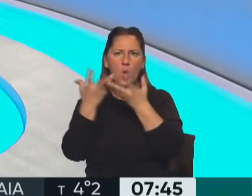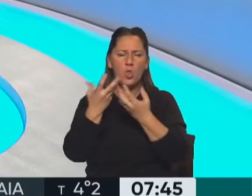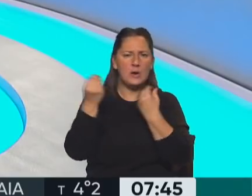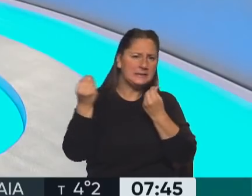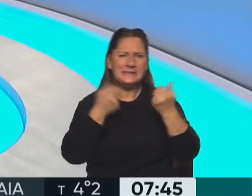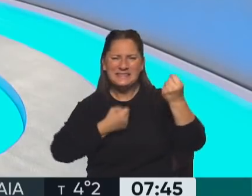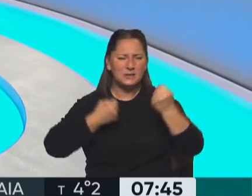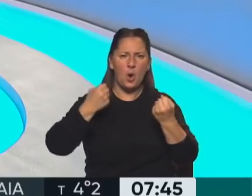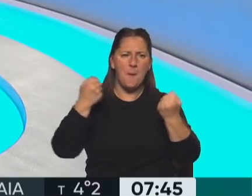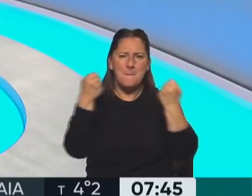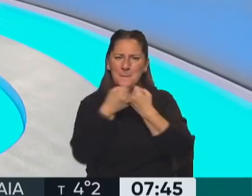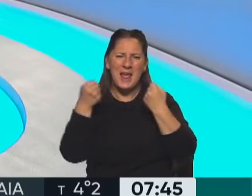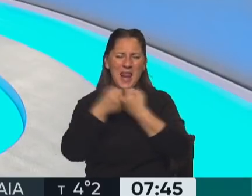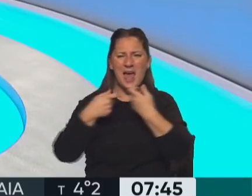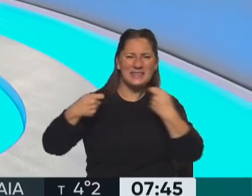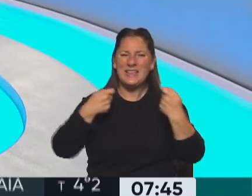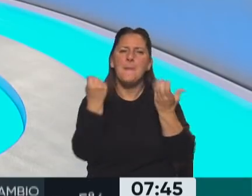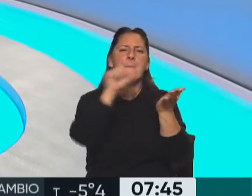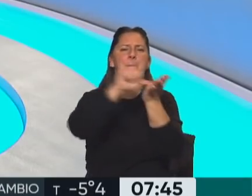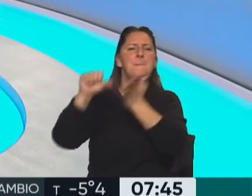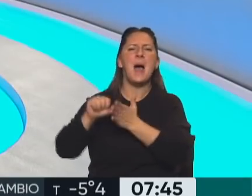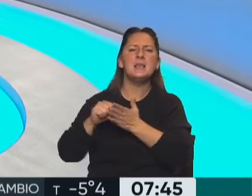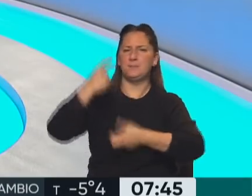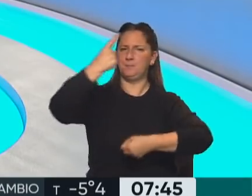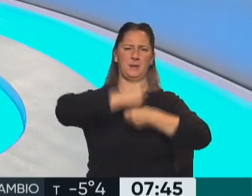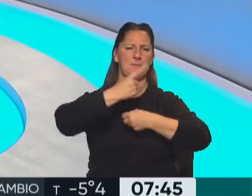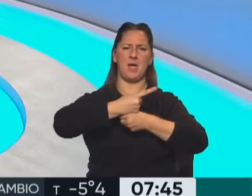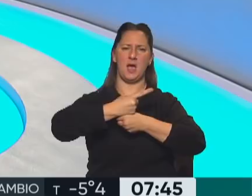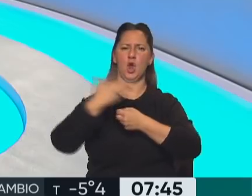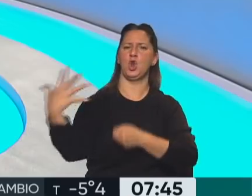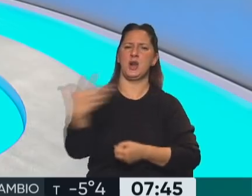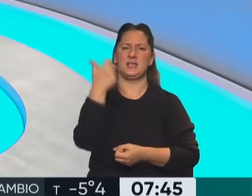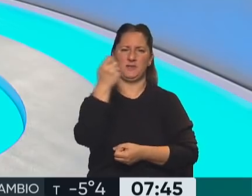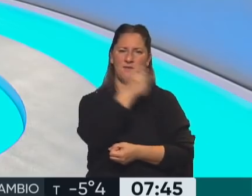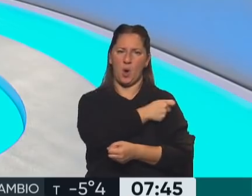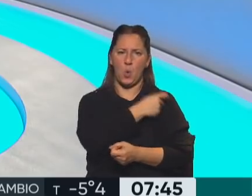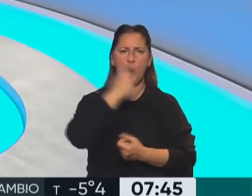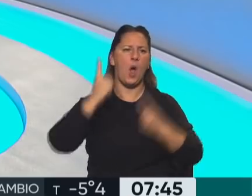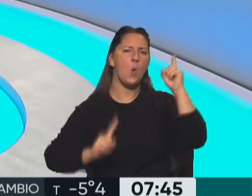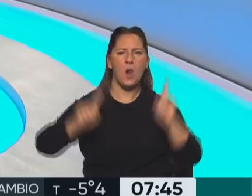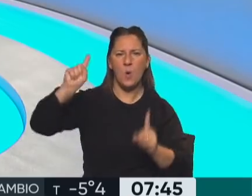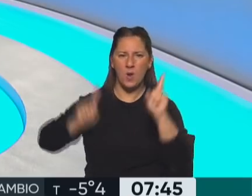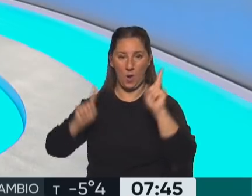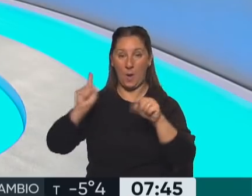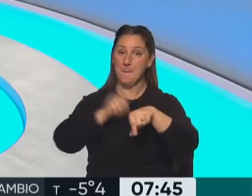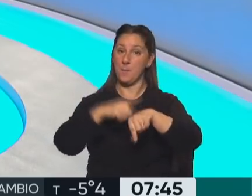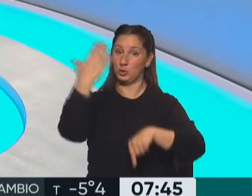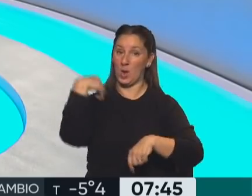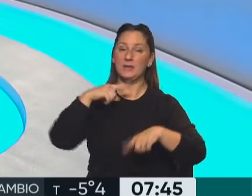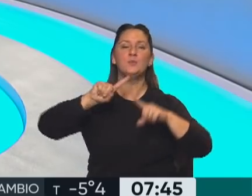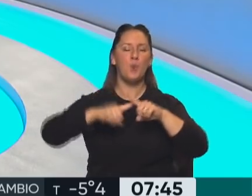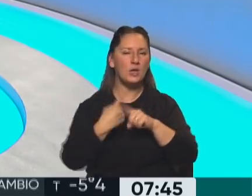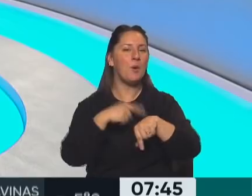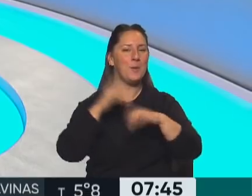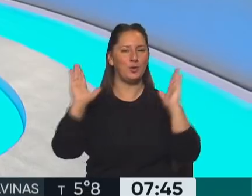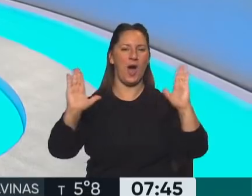para, bueno, definir quiénes o qué países tenían prioridad al momento de recibir las dosis. Fue político en aquel contexto porque era un